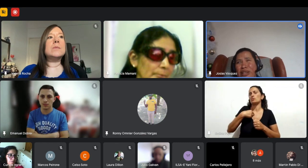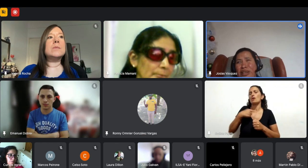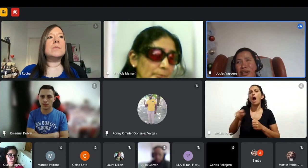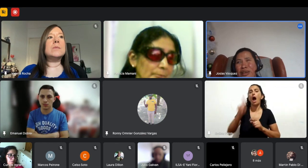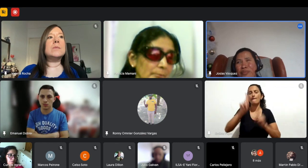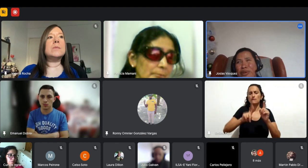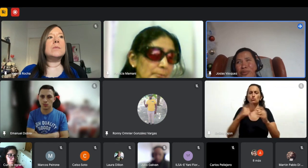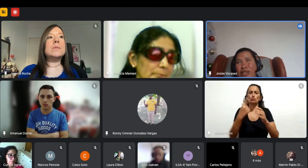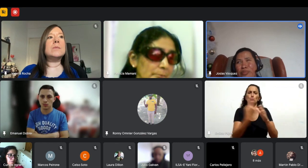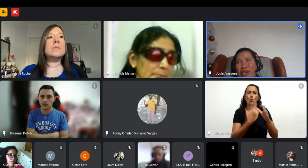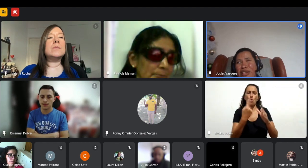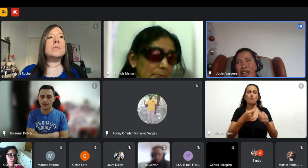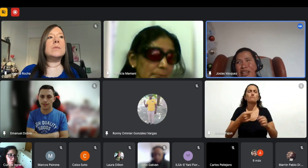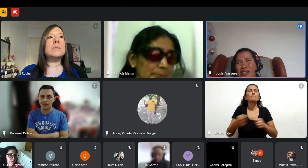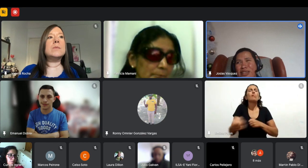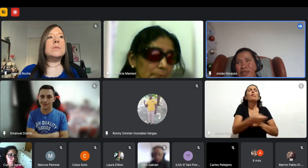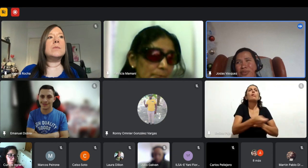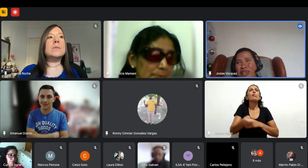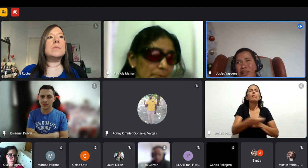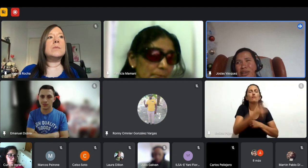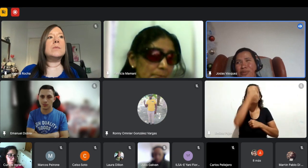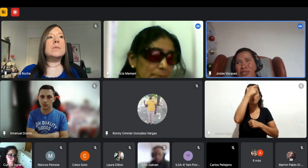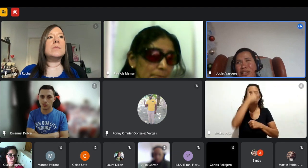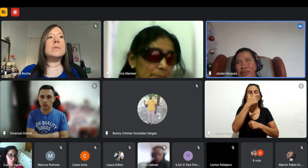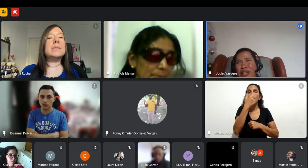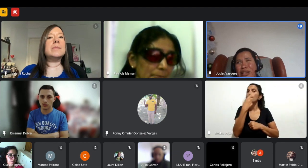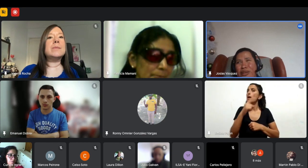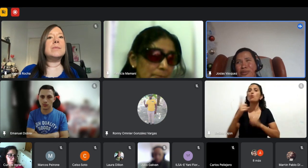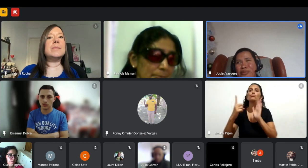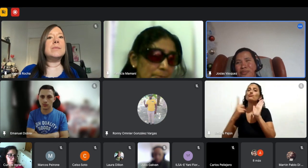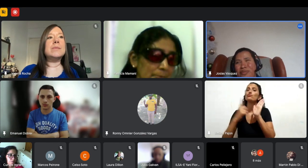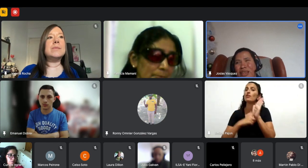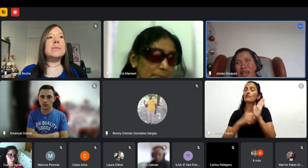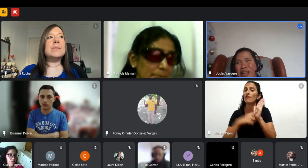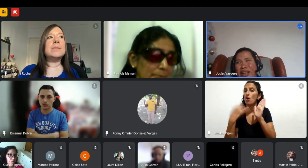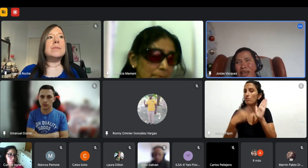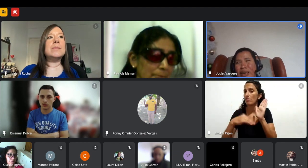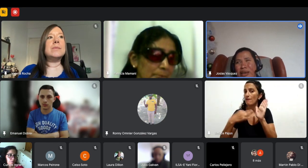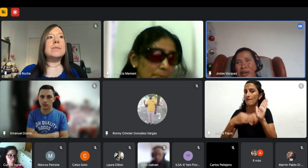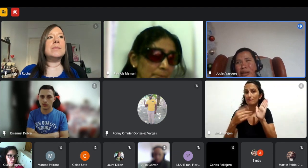computadora y braille pero igual te piden que alguien certifique que fuiste rehabilitado